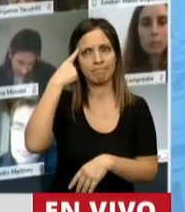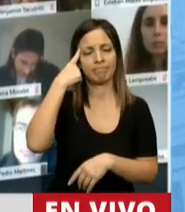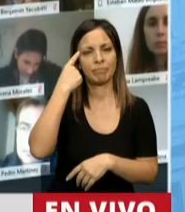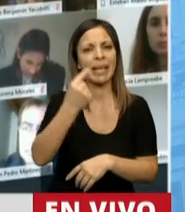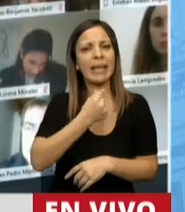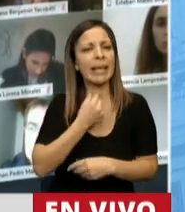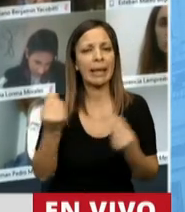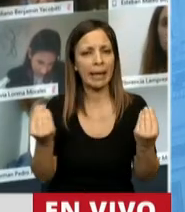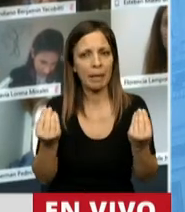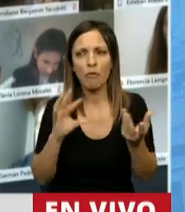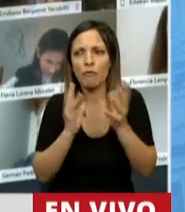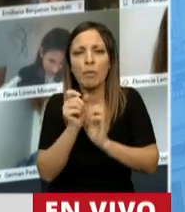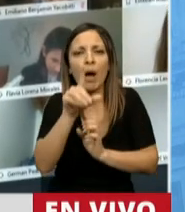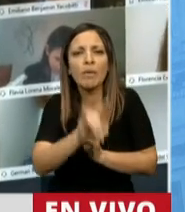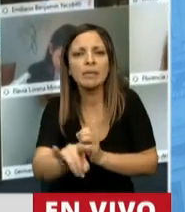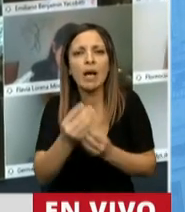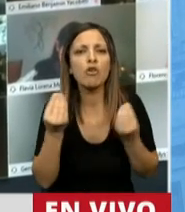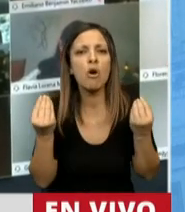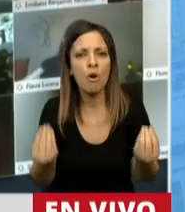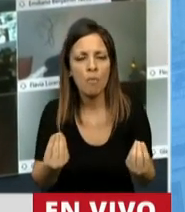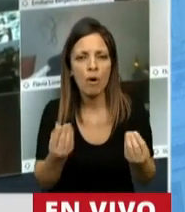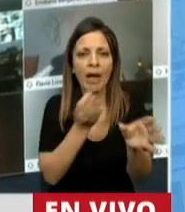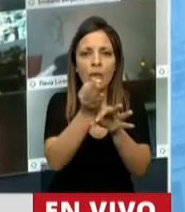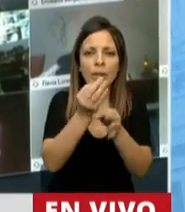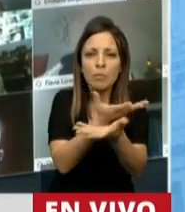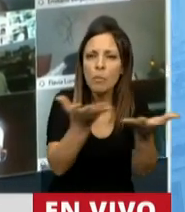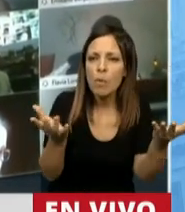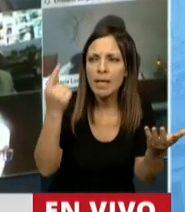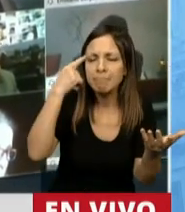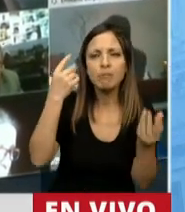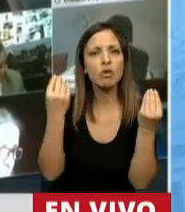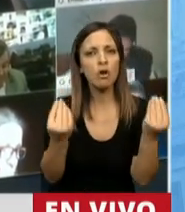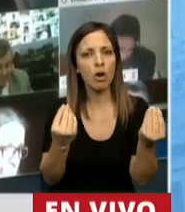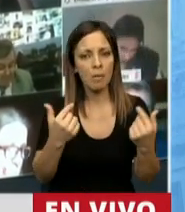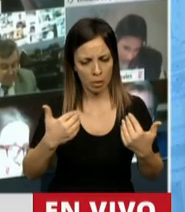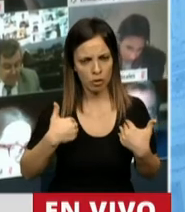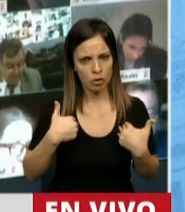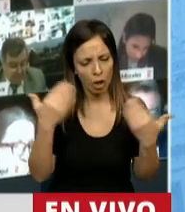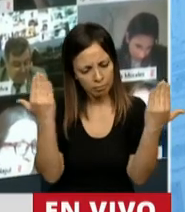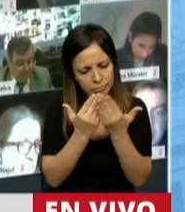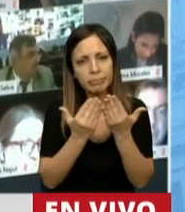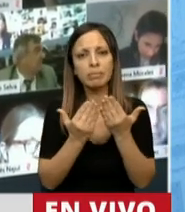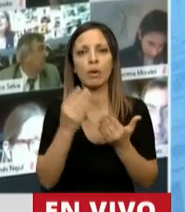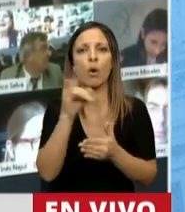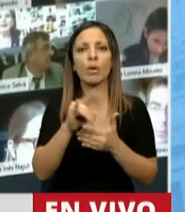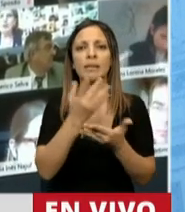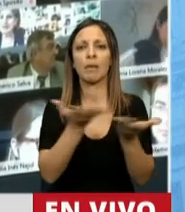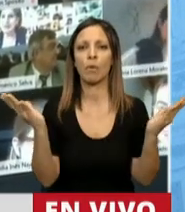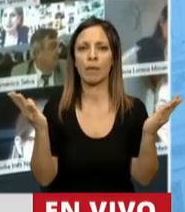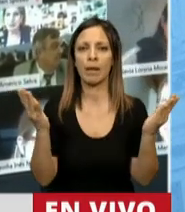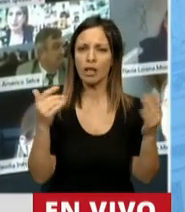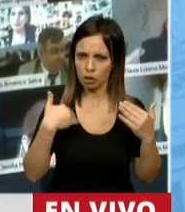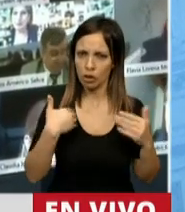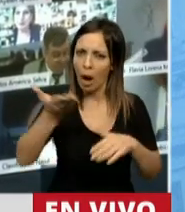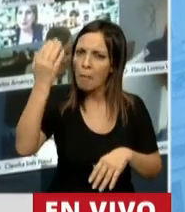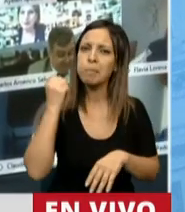nuestras universidades nacionales? ¿Qué queremos hacer con la educación pública? Soy hija de la universidad pública. Como universitaria,